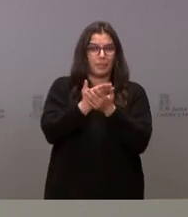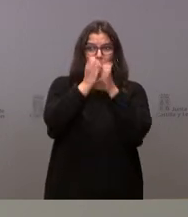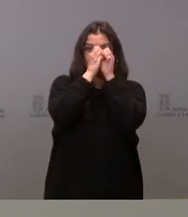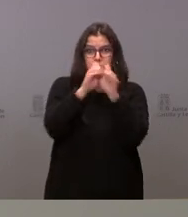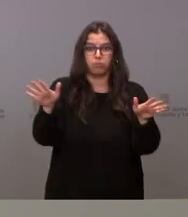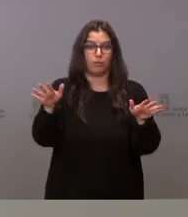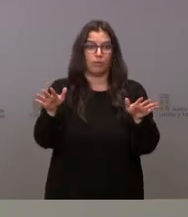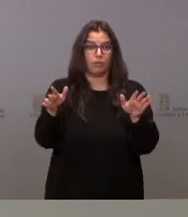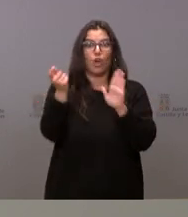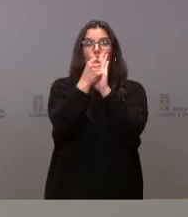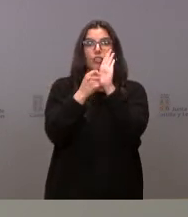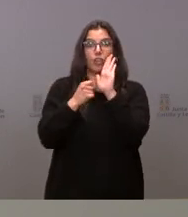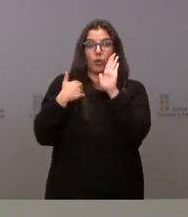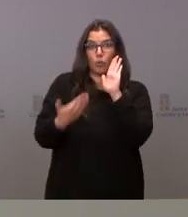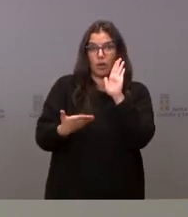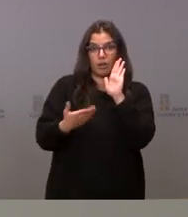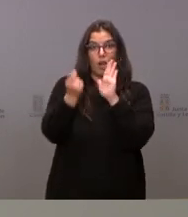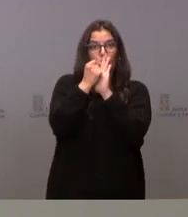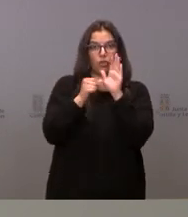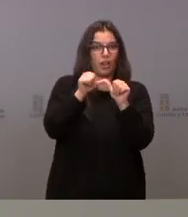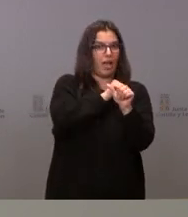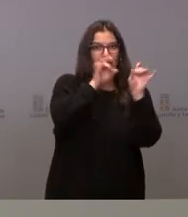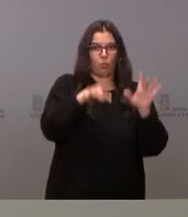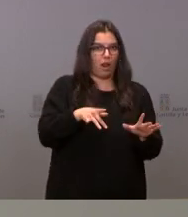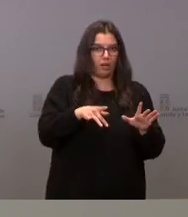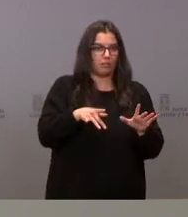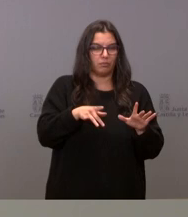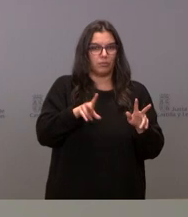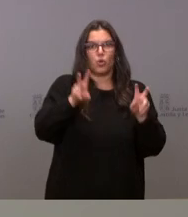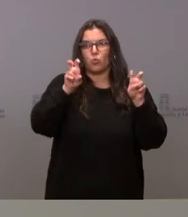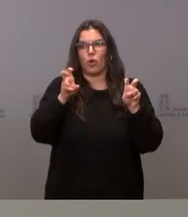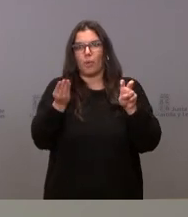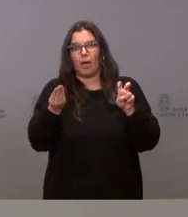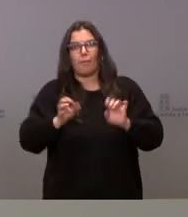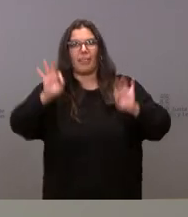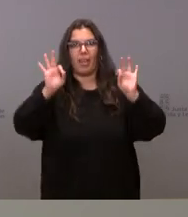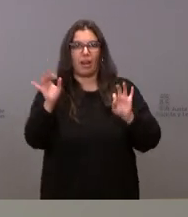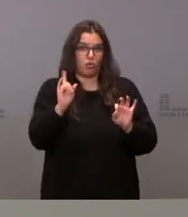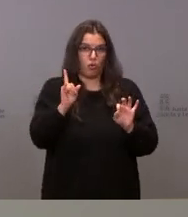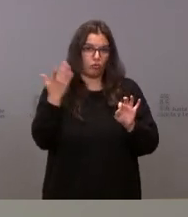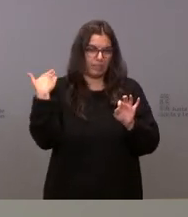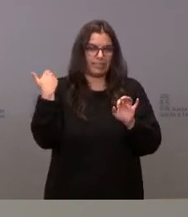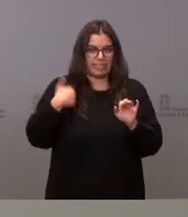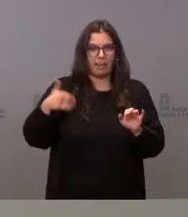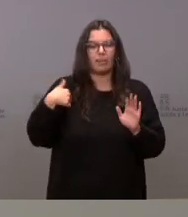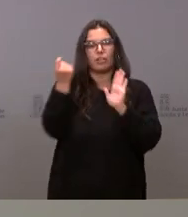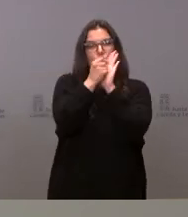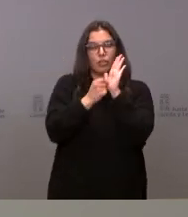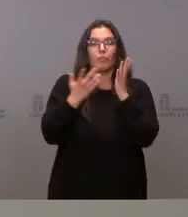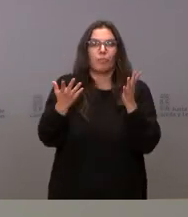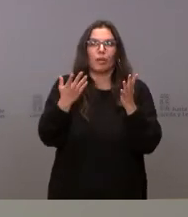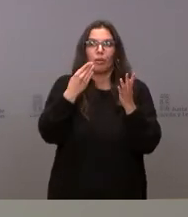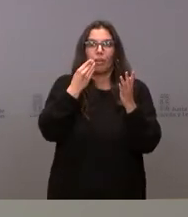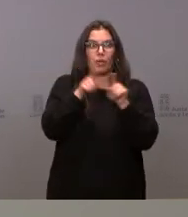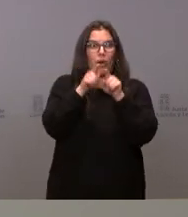estableciendo cuáles son nuestras condiciones que son las que existían, no estaban ya encima de la mesa pero evidentemente hacemos un